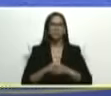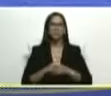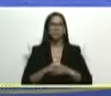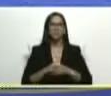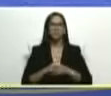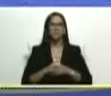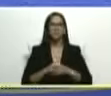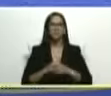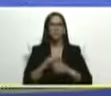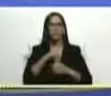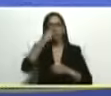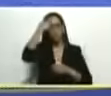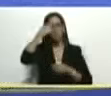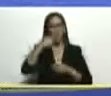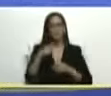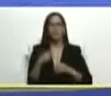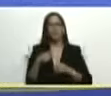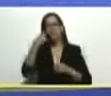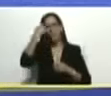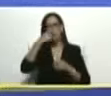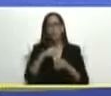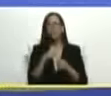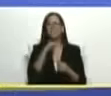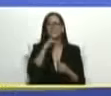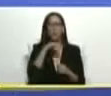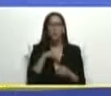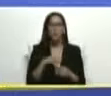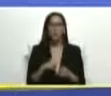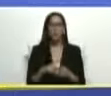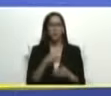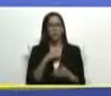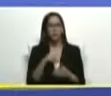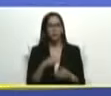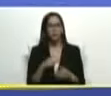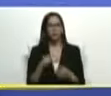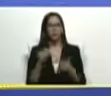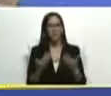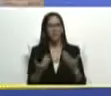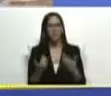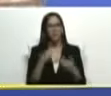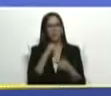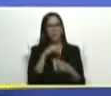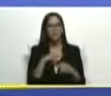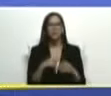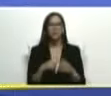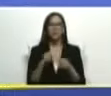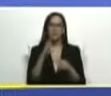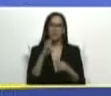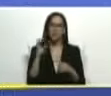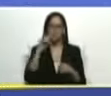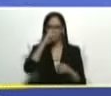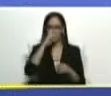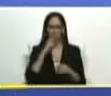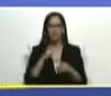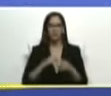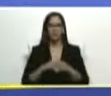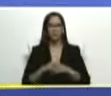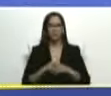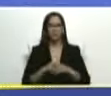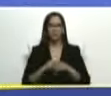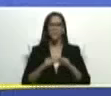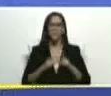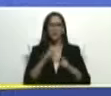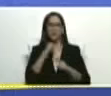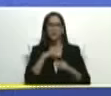nuestro pueblo es un pueblo histórico y nosotros venimos de una historia grande hace 200 años pero la